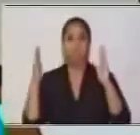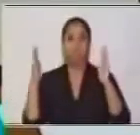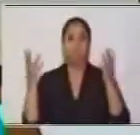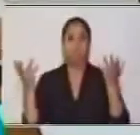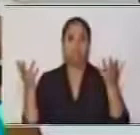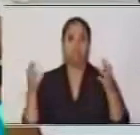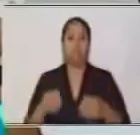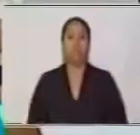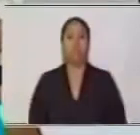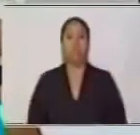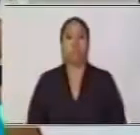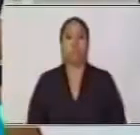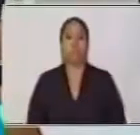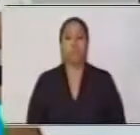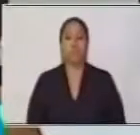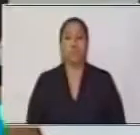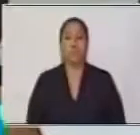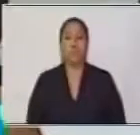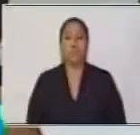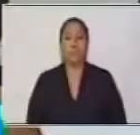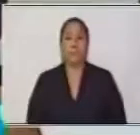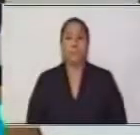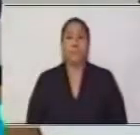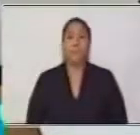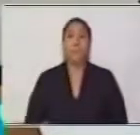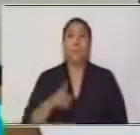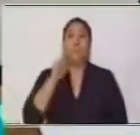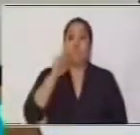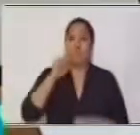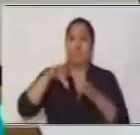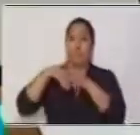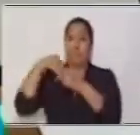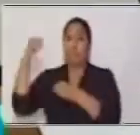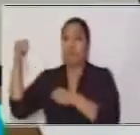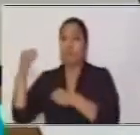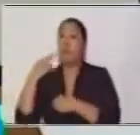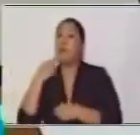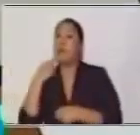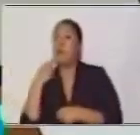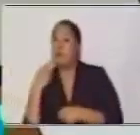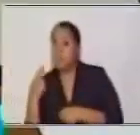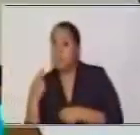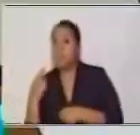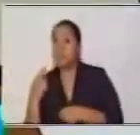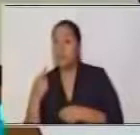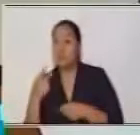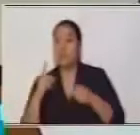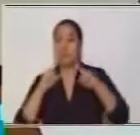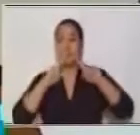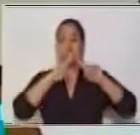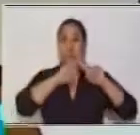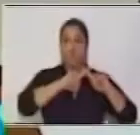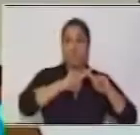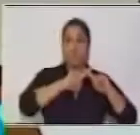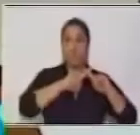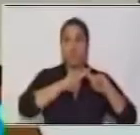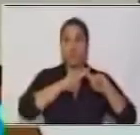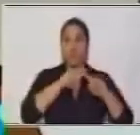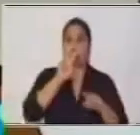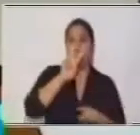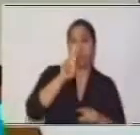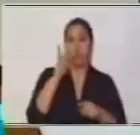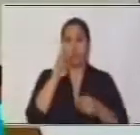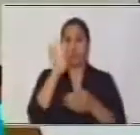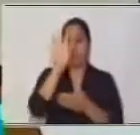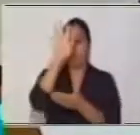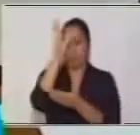en una proporción, el producto, o sea, el resultado de multiplicar los dos